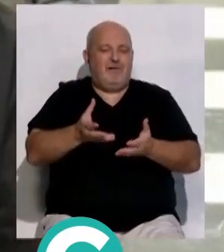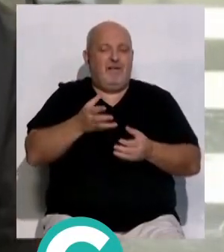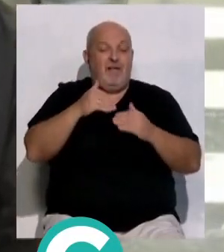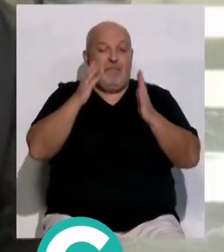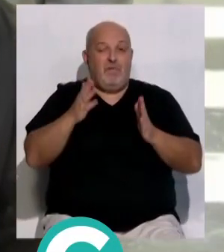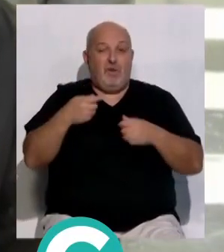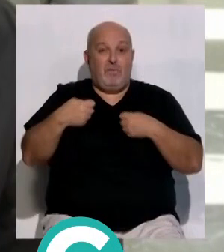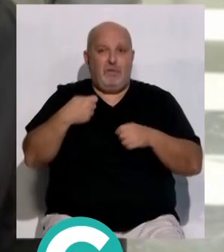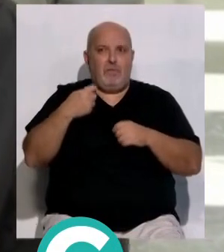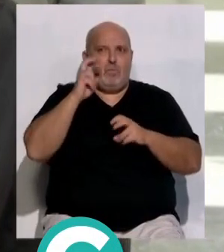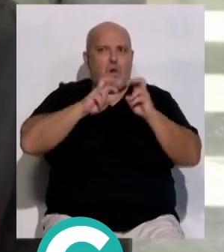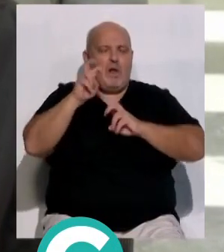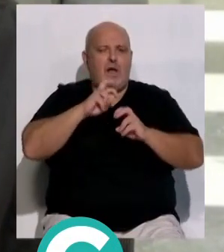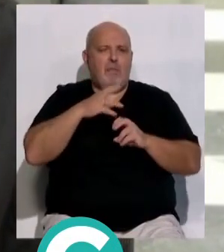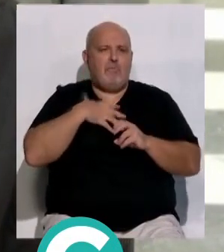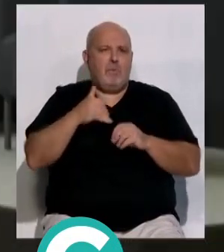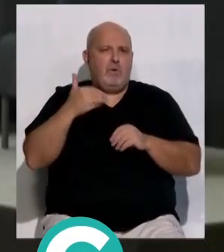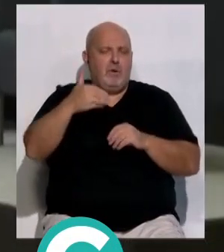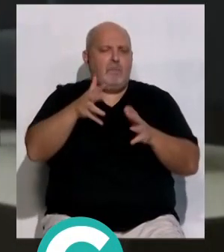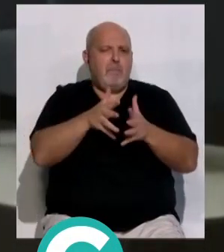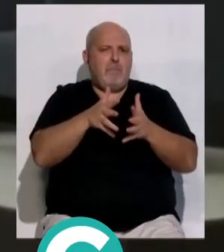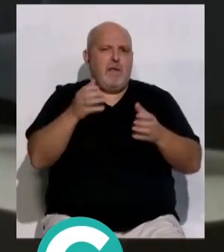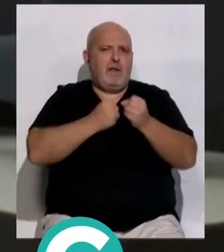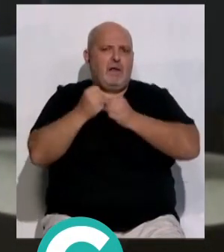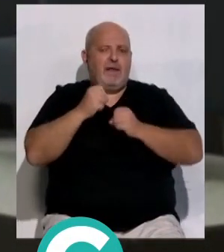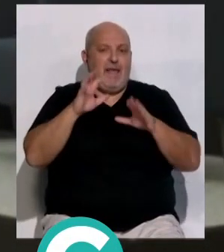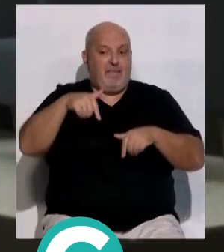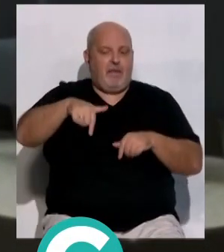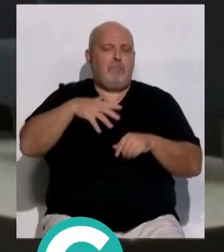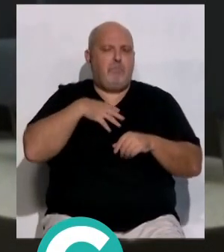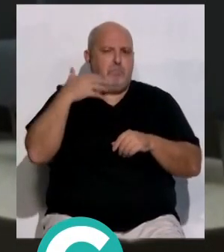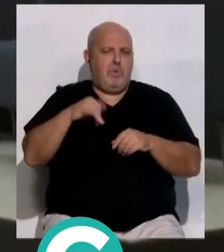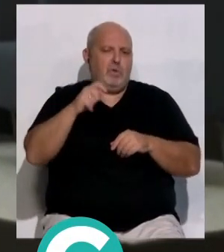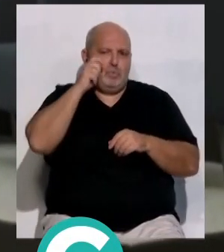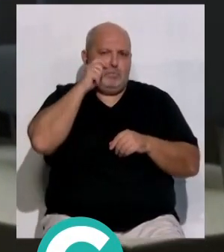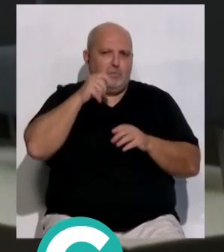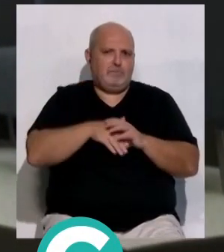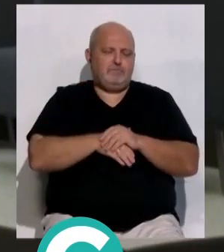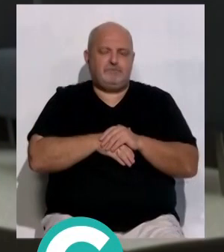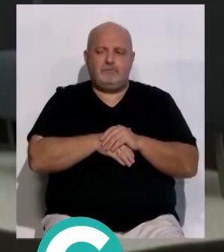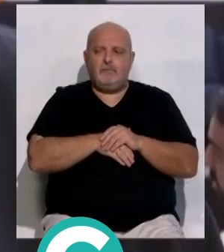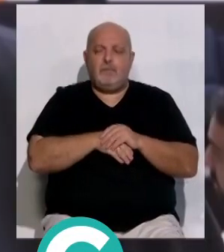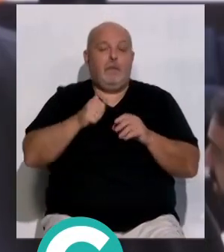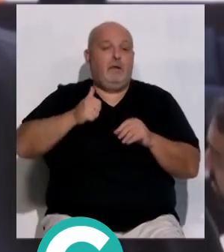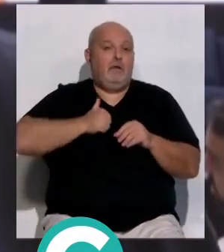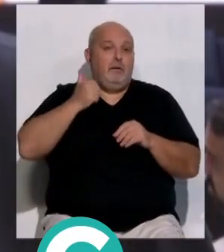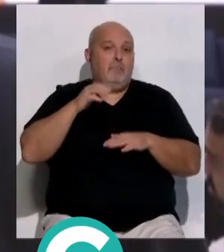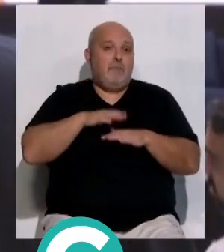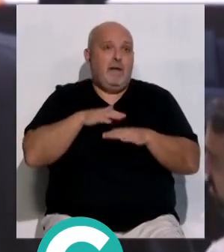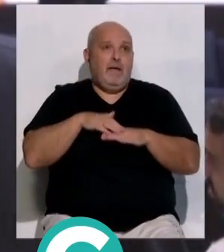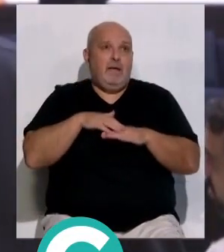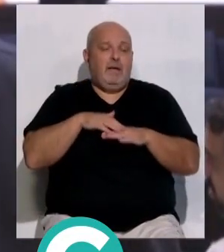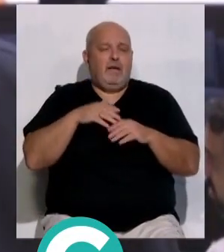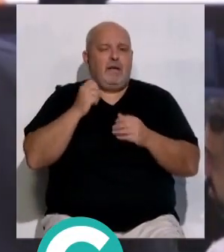este sector para que sumenteros en las posibilidades de crecimiento económico de Cádiz, además del turismo. Es una oportunidad también para que